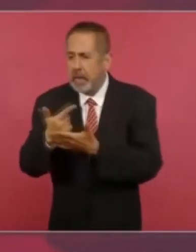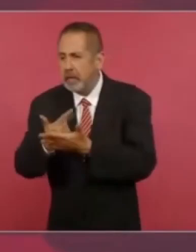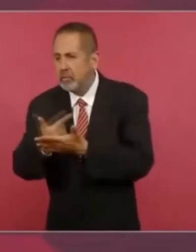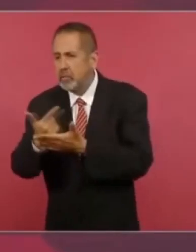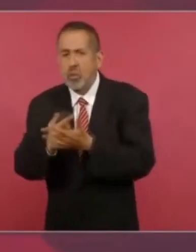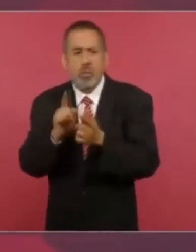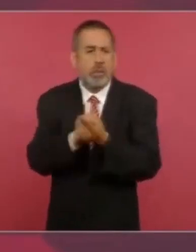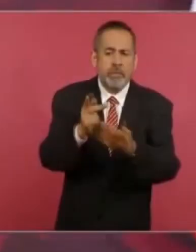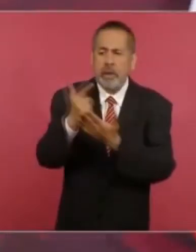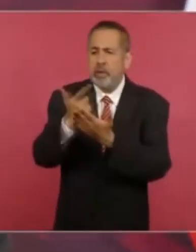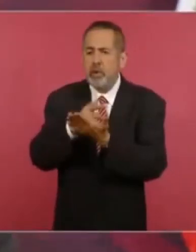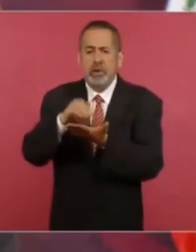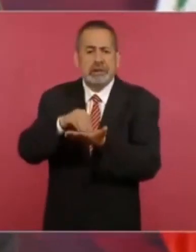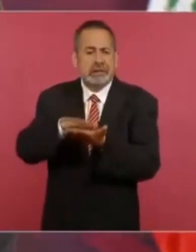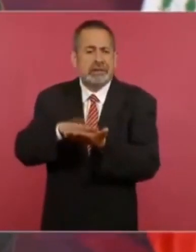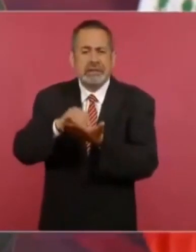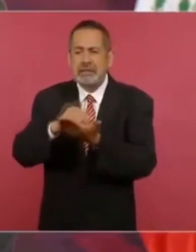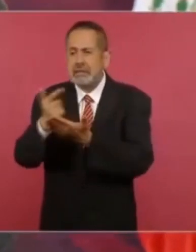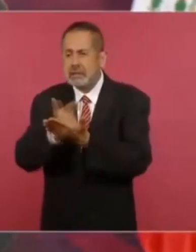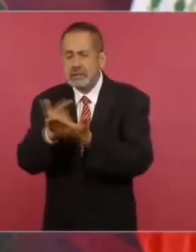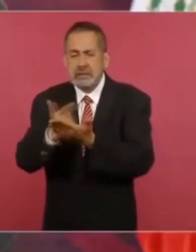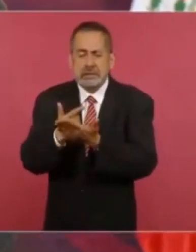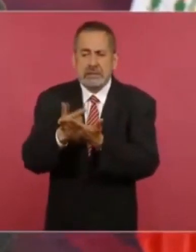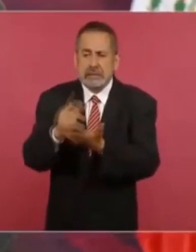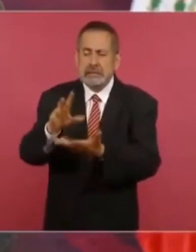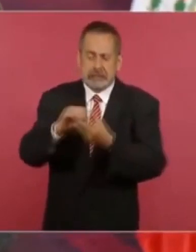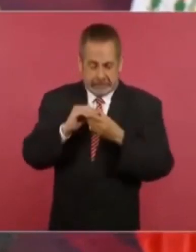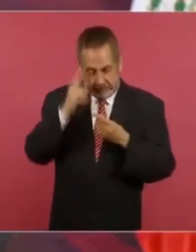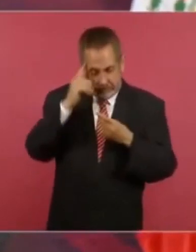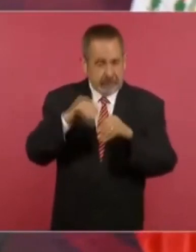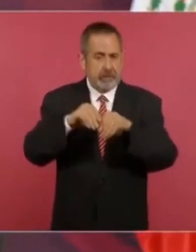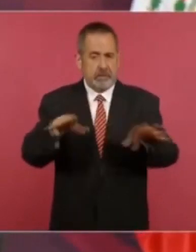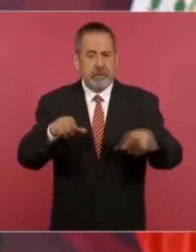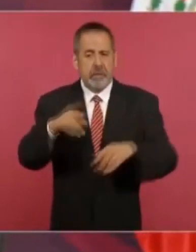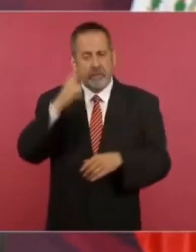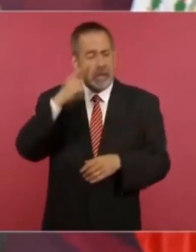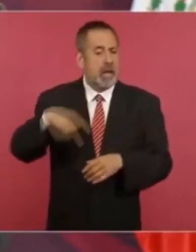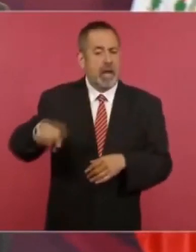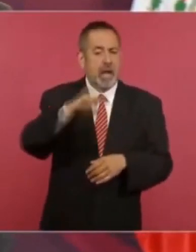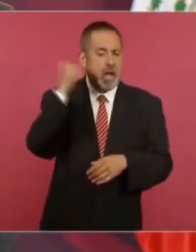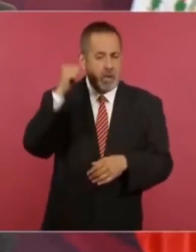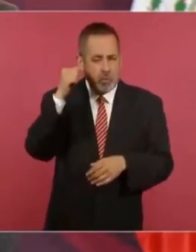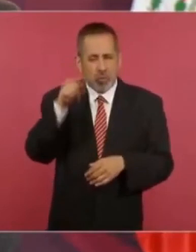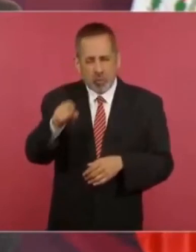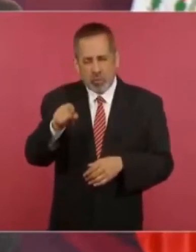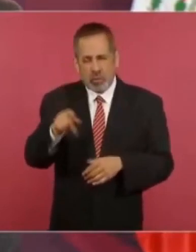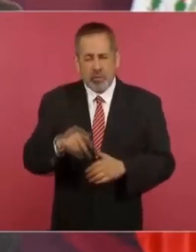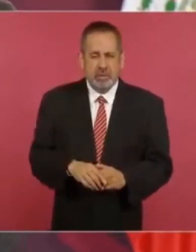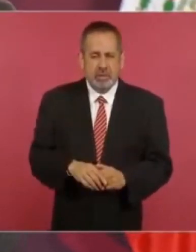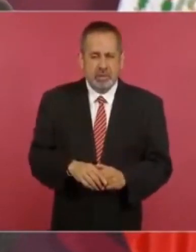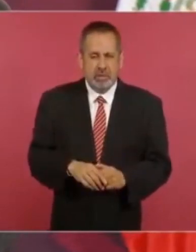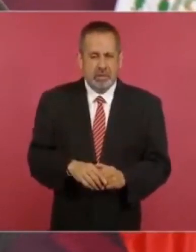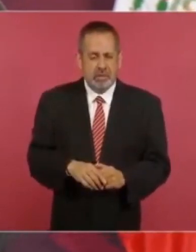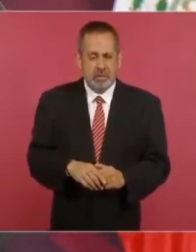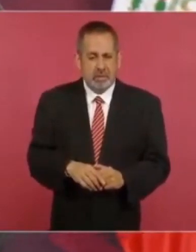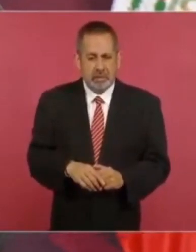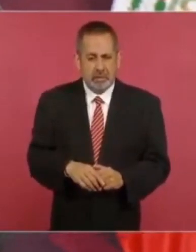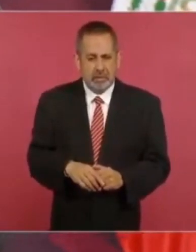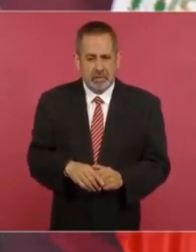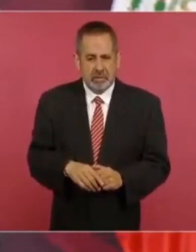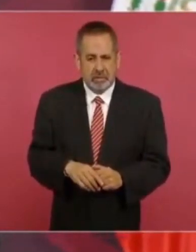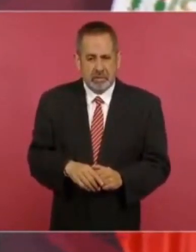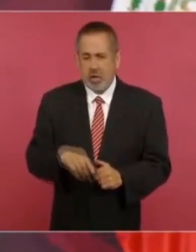un censo. Esto para informar a la gente de Acapulco, aunque no hay